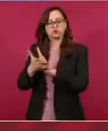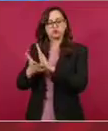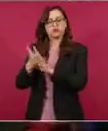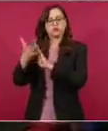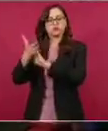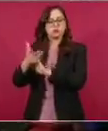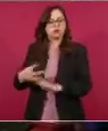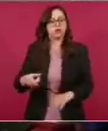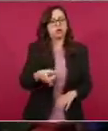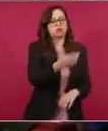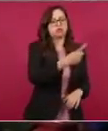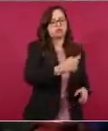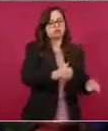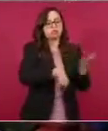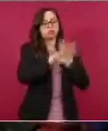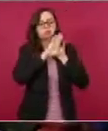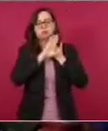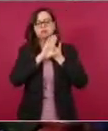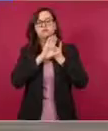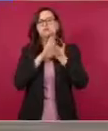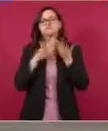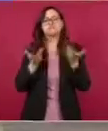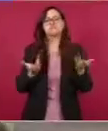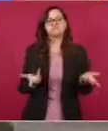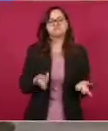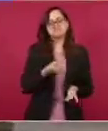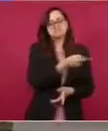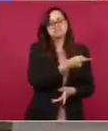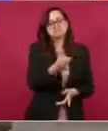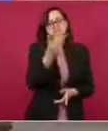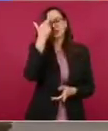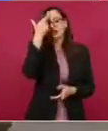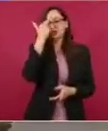porque aquí están los intereses de grupos.